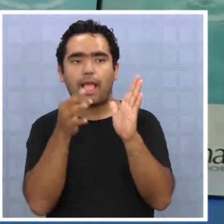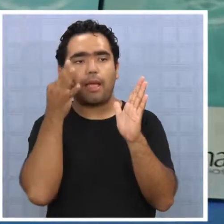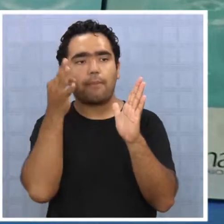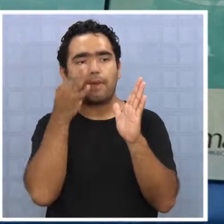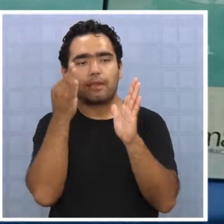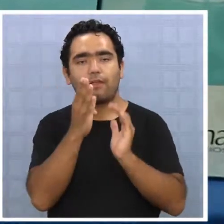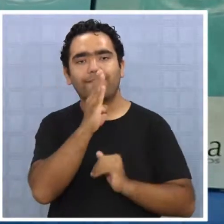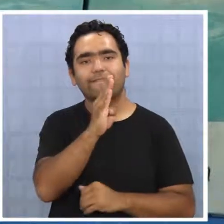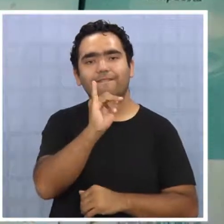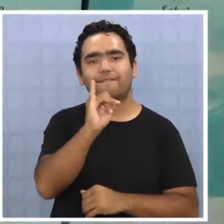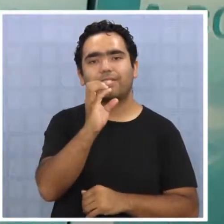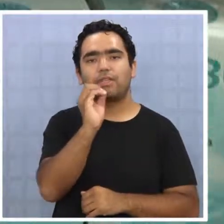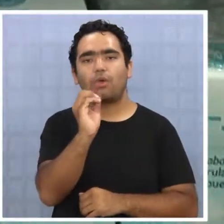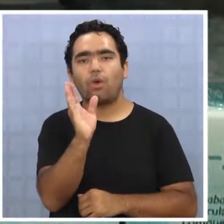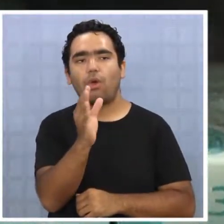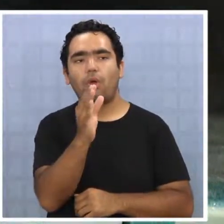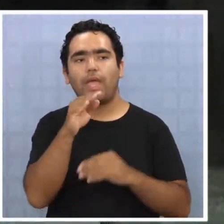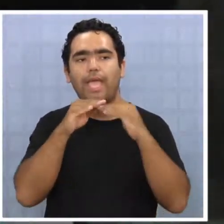bioequivalente.